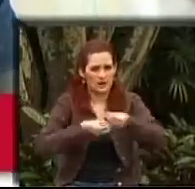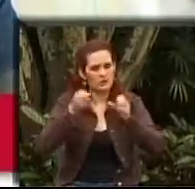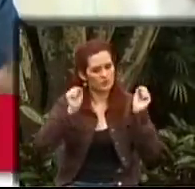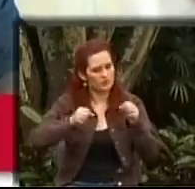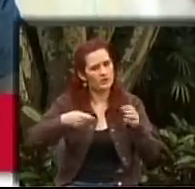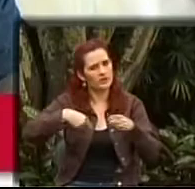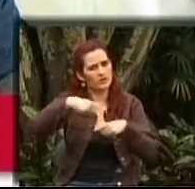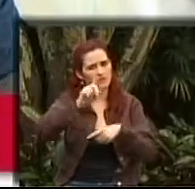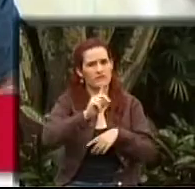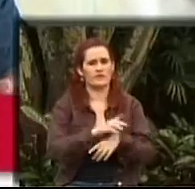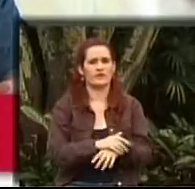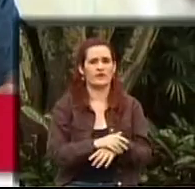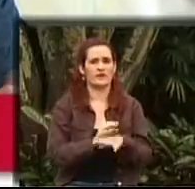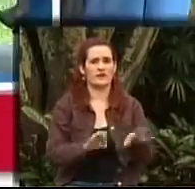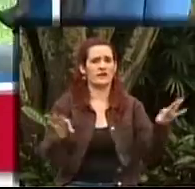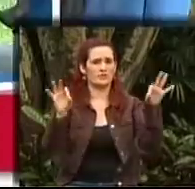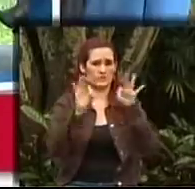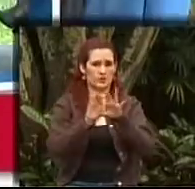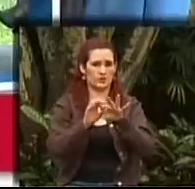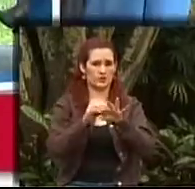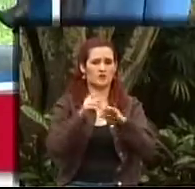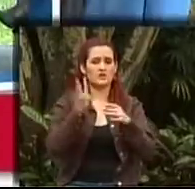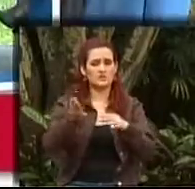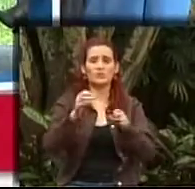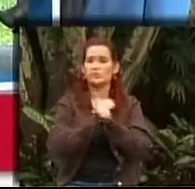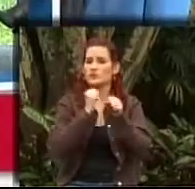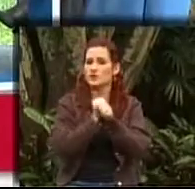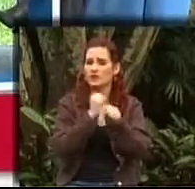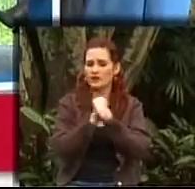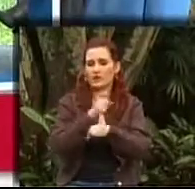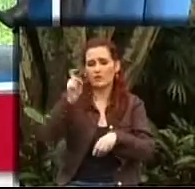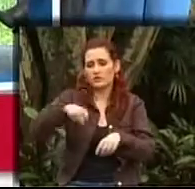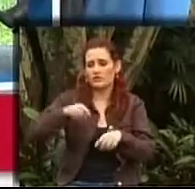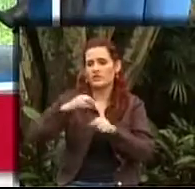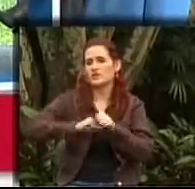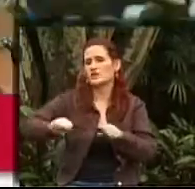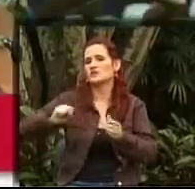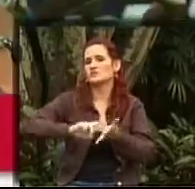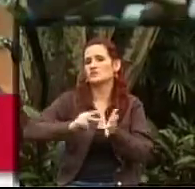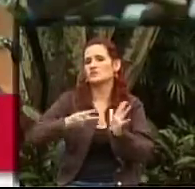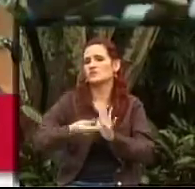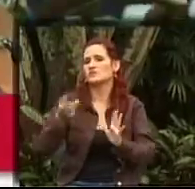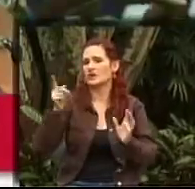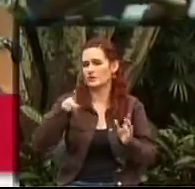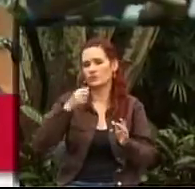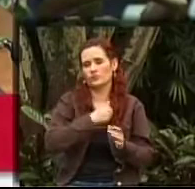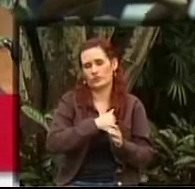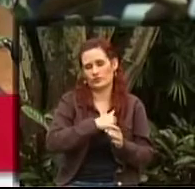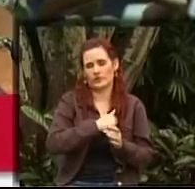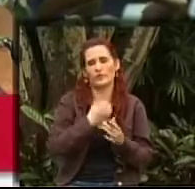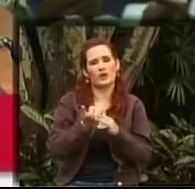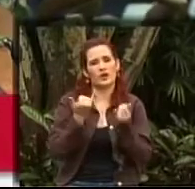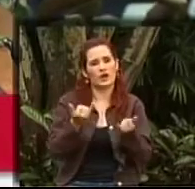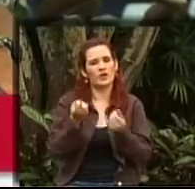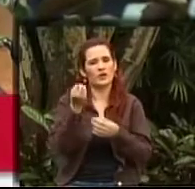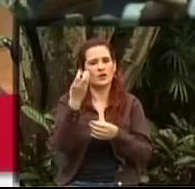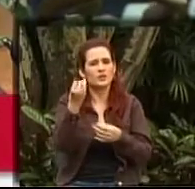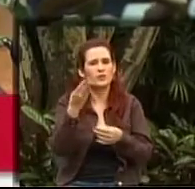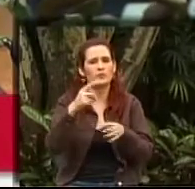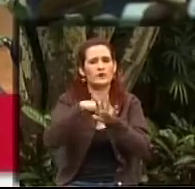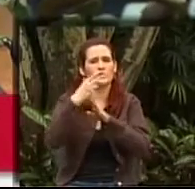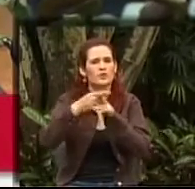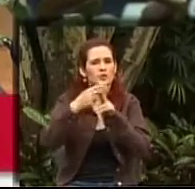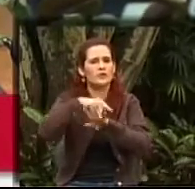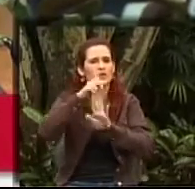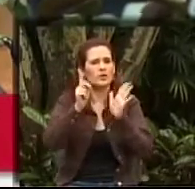se tiene derecho desde que tú estés activo laboralmente. Que, Edwin, entonces nos dejes un número telefónico y nuestros compañeros de